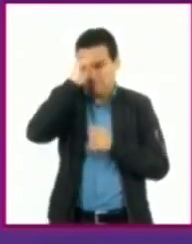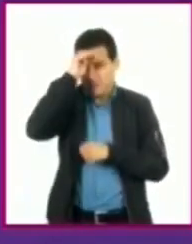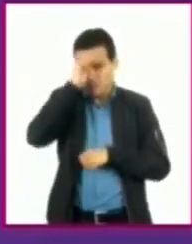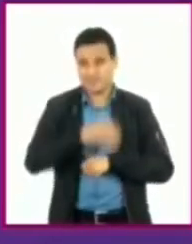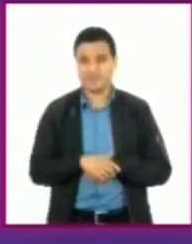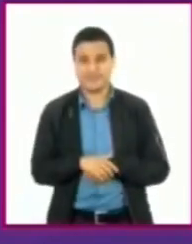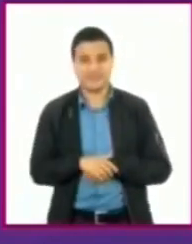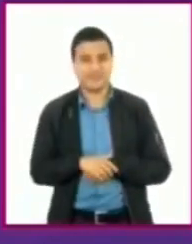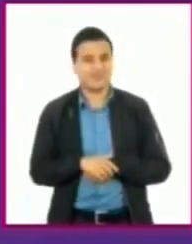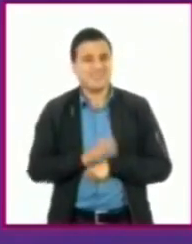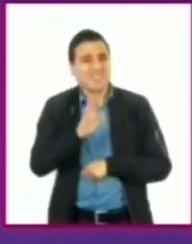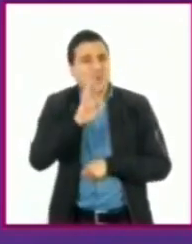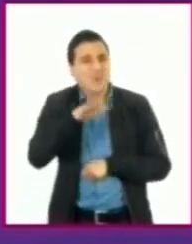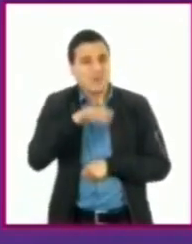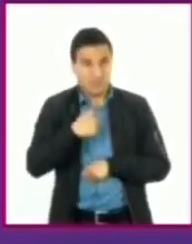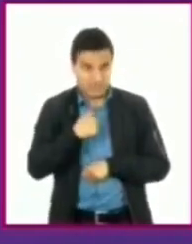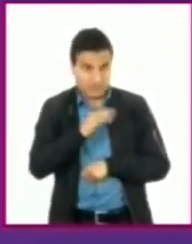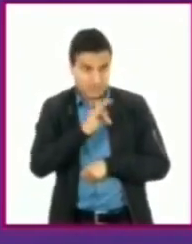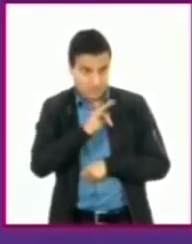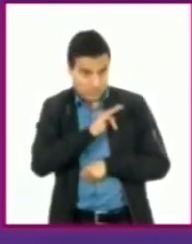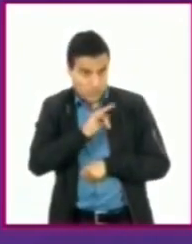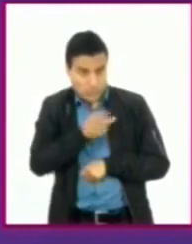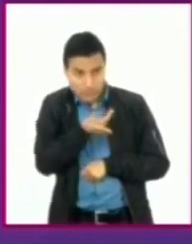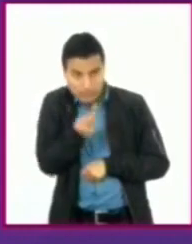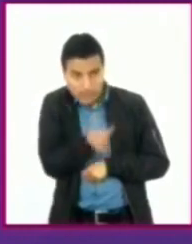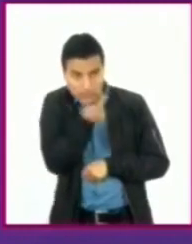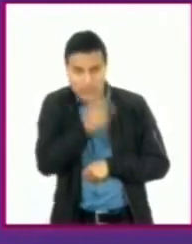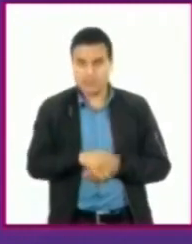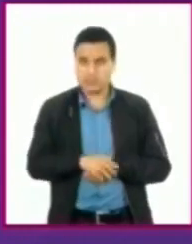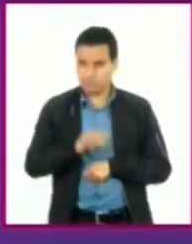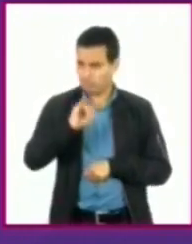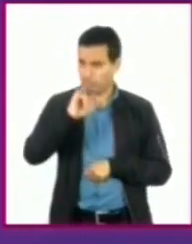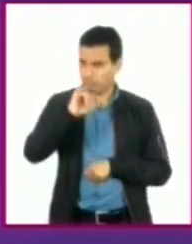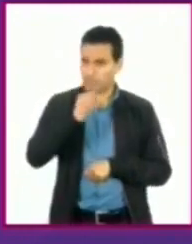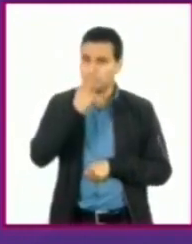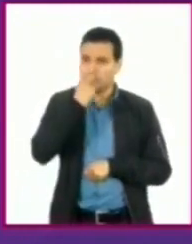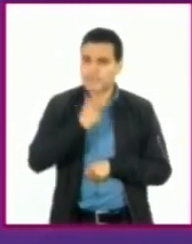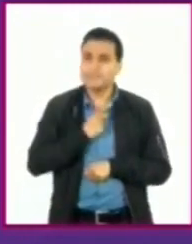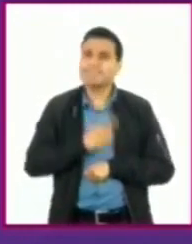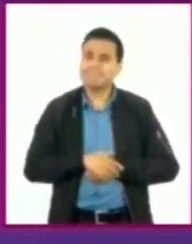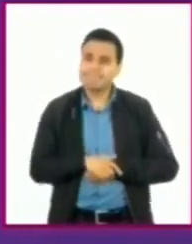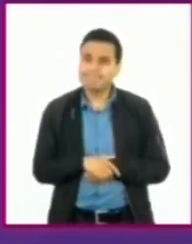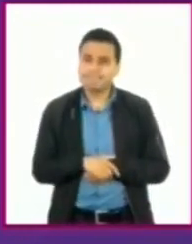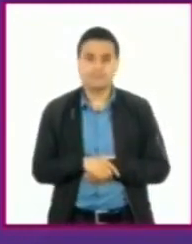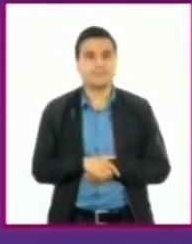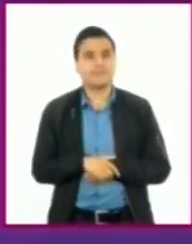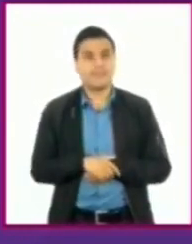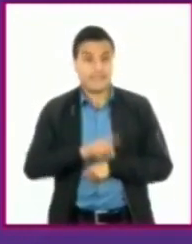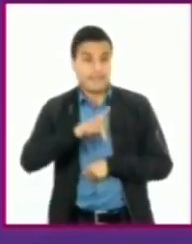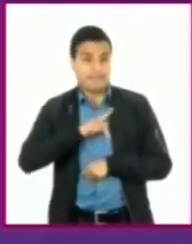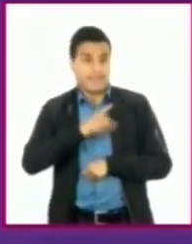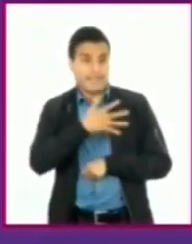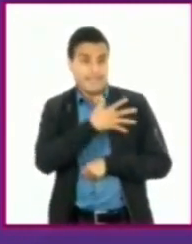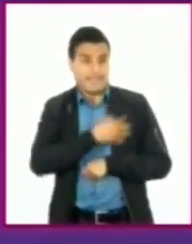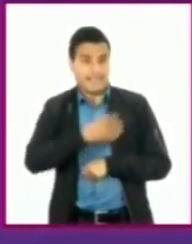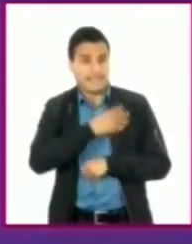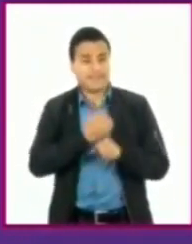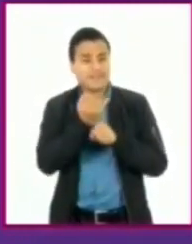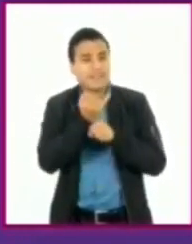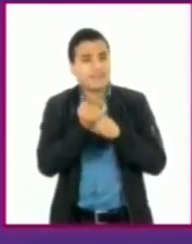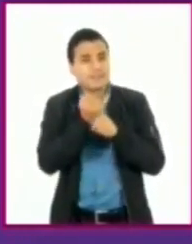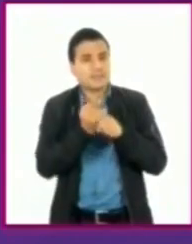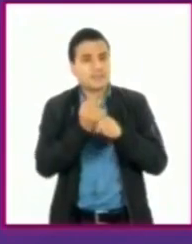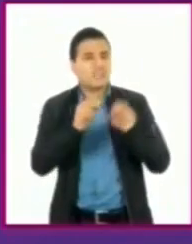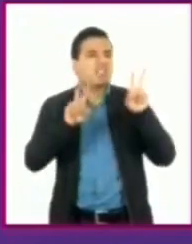Y hablando de eso, ¿le puedo hacer una pregunta? Sí, claro. Dime en qué te puedo ayudar, Juan. Le dejaron a mi hija investigar qué es la enfermedad.